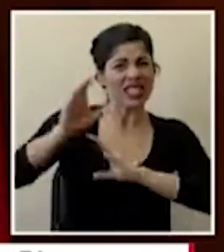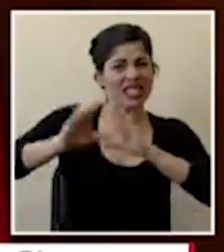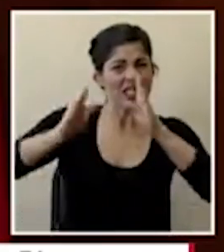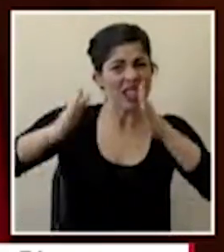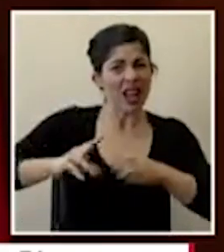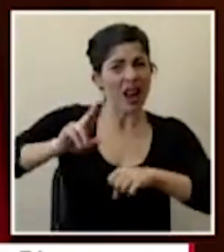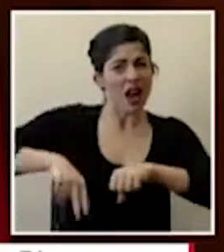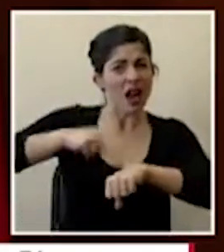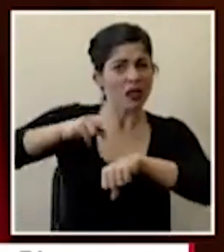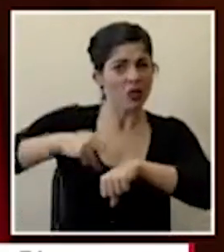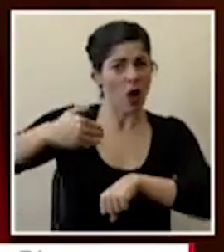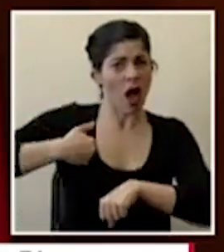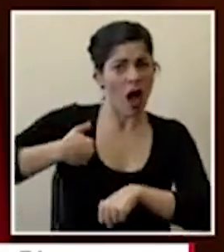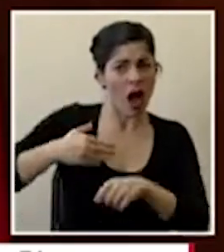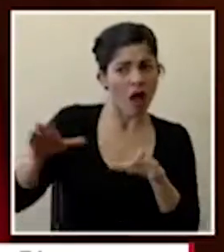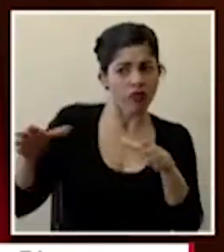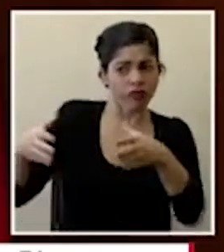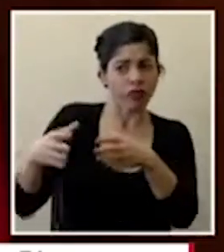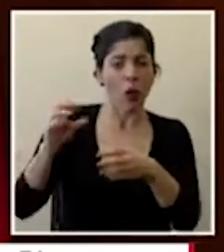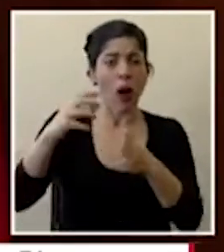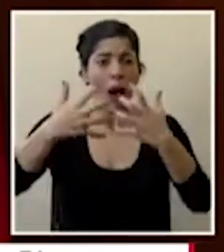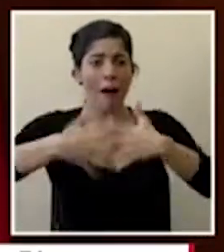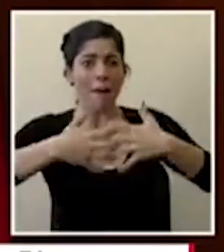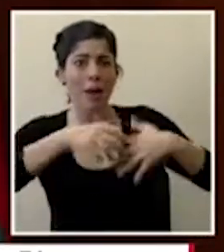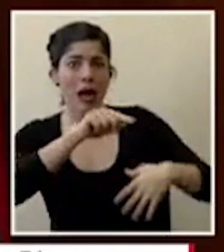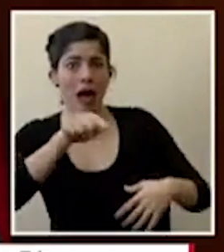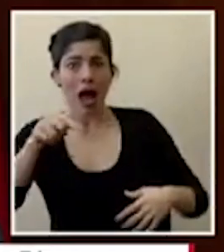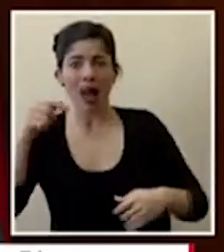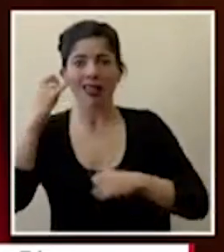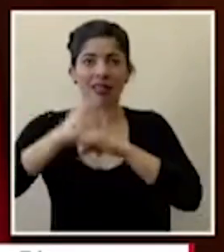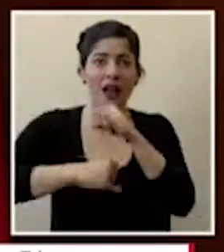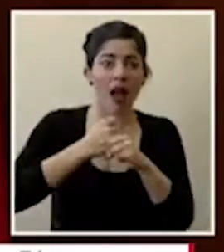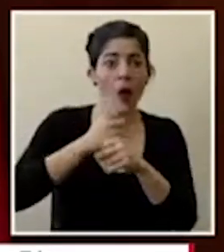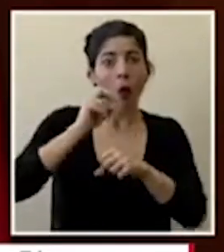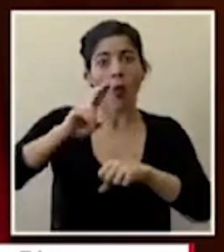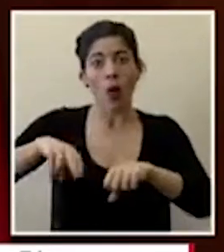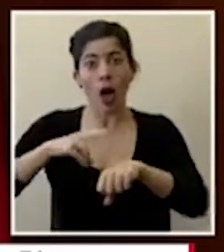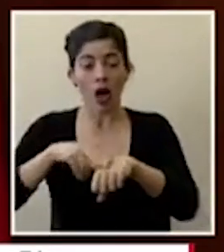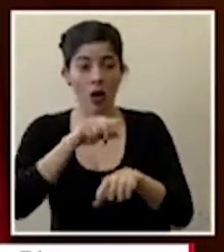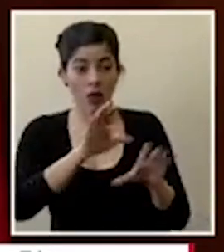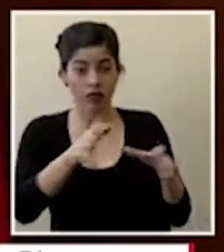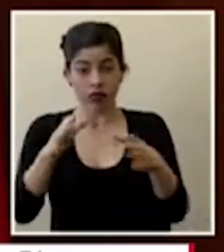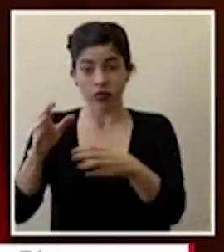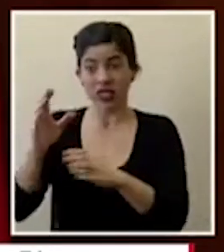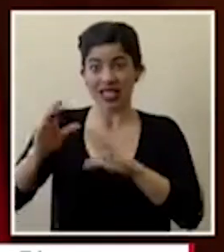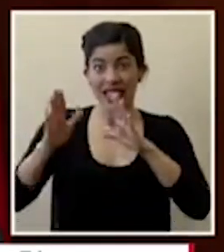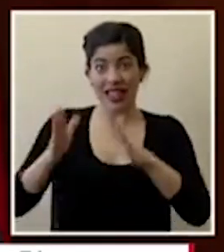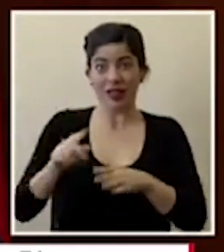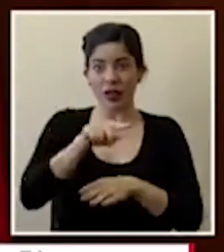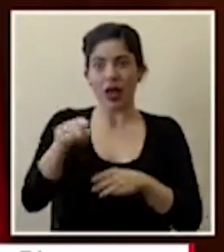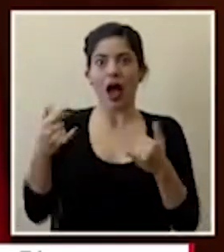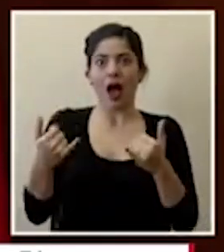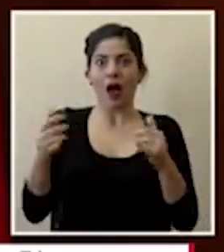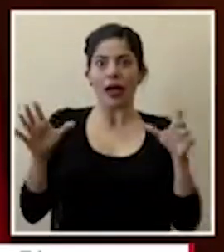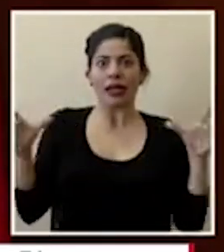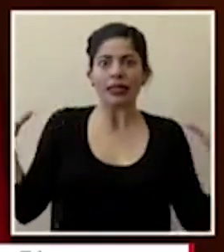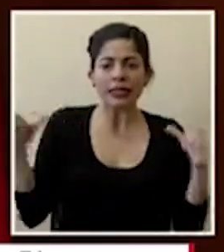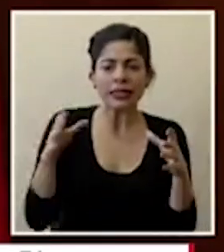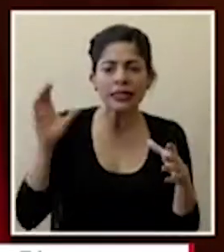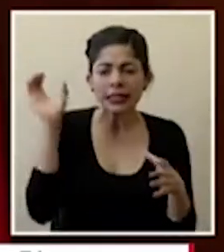nacional a todas estas empresas transnacionales y nacionales que se han unido en función de poder buscar